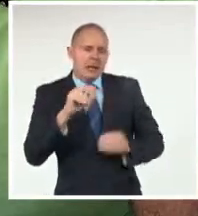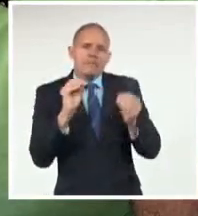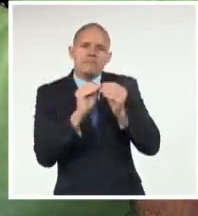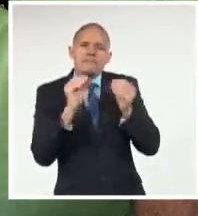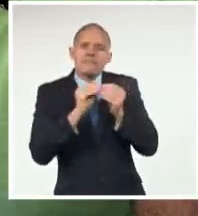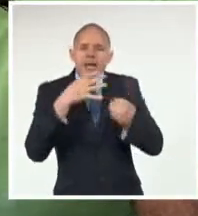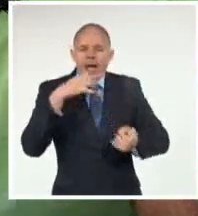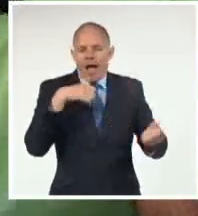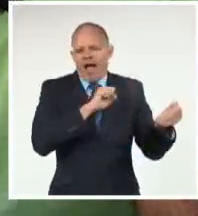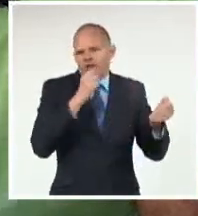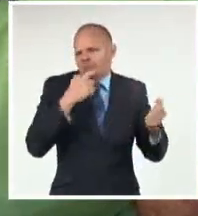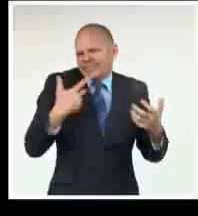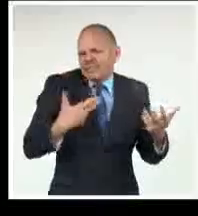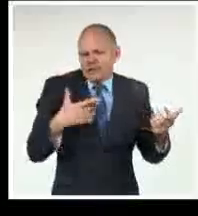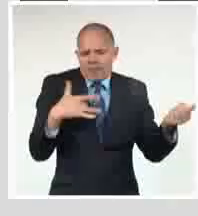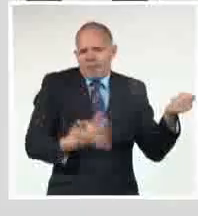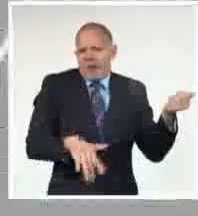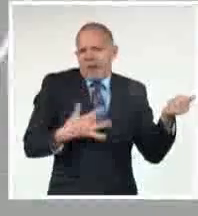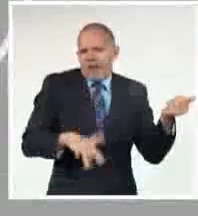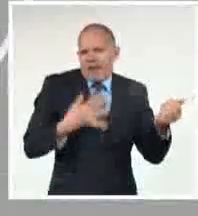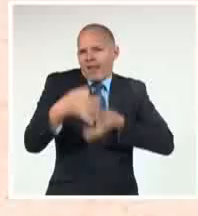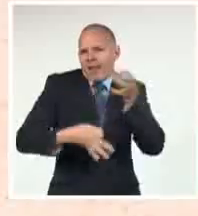Que estamos viviendo